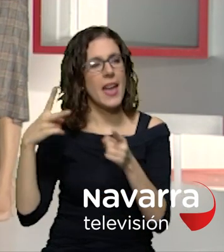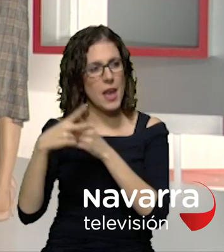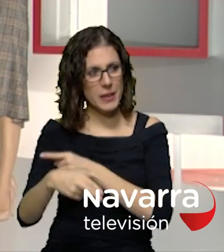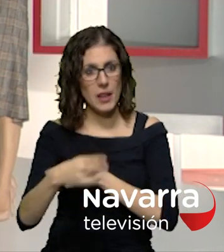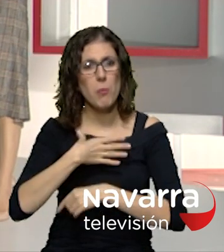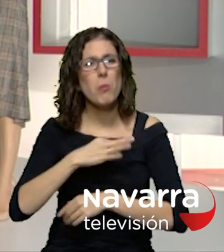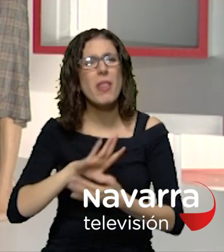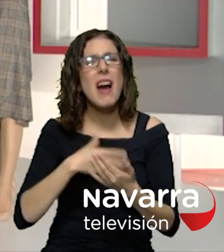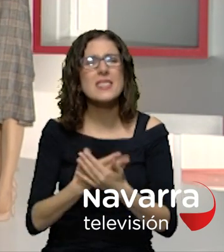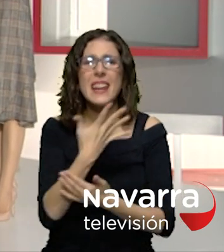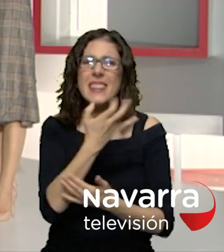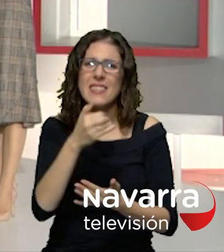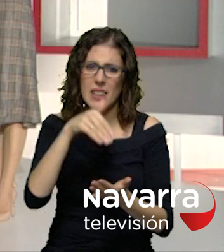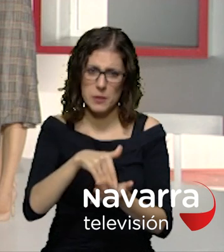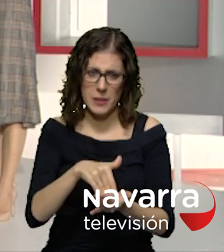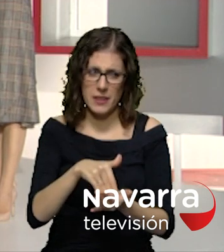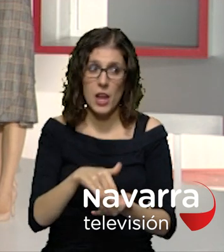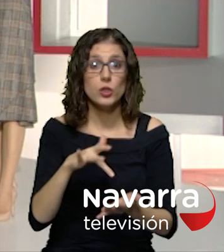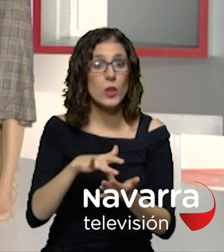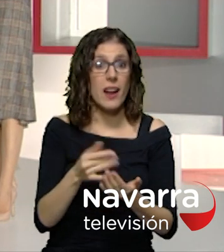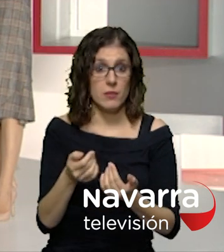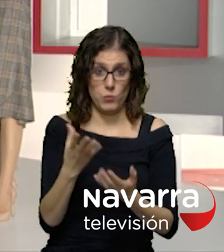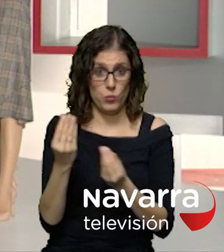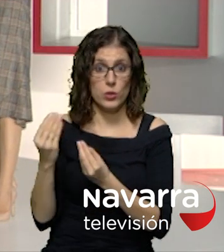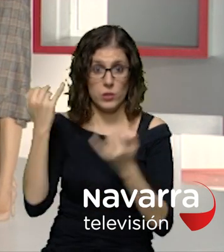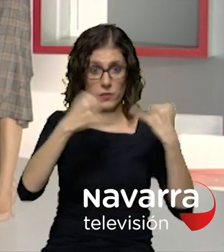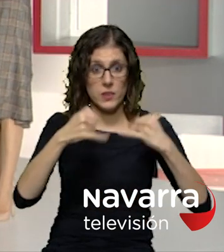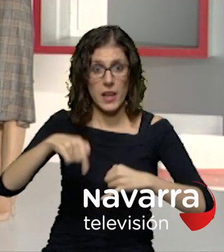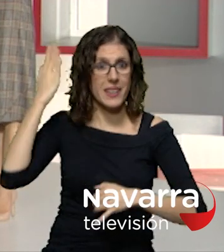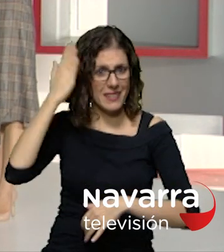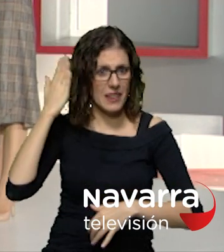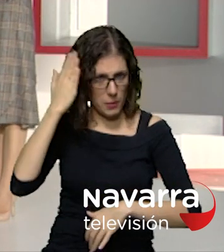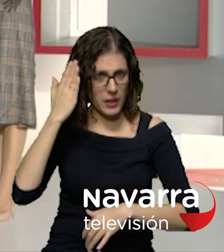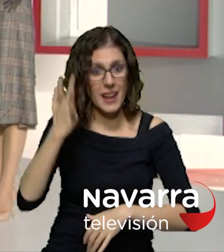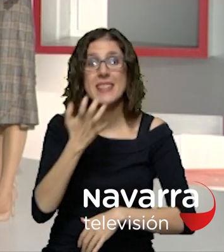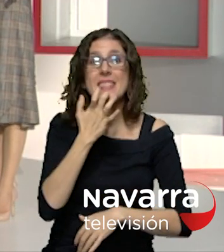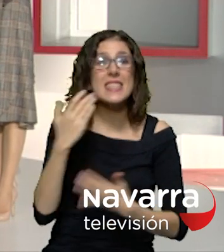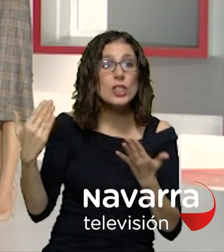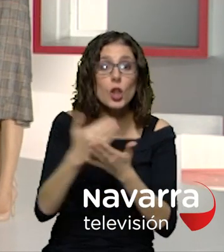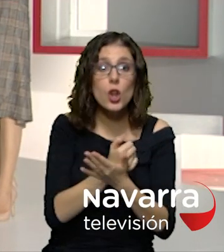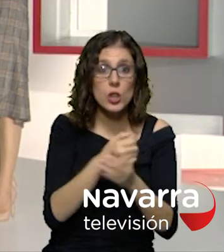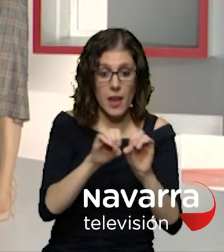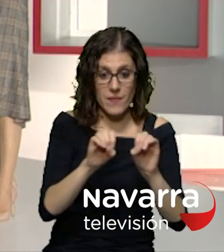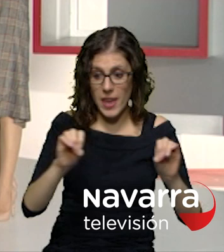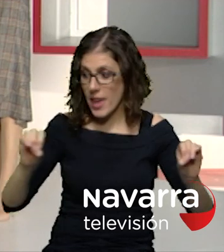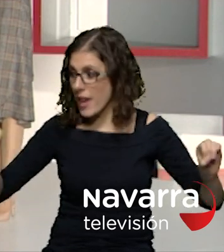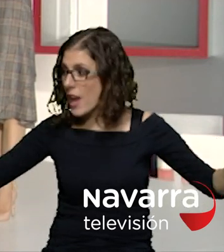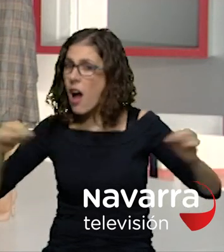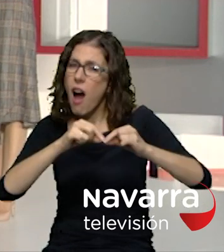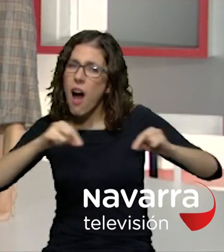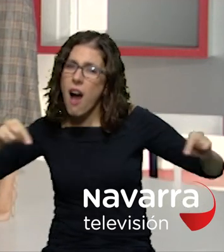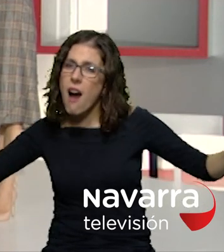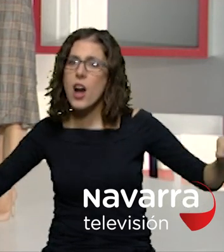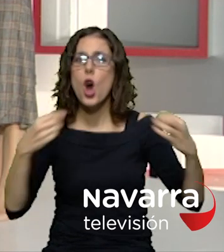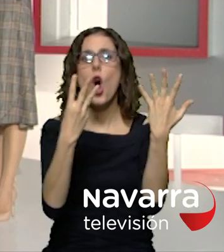336 eventos en navarra aseguran que si todos esos platos vasos y cubiertos se pusieran en fila abarcaría unos 80 kilómetros la